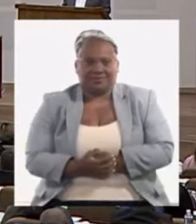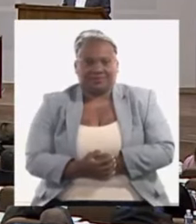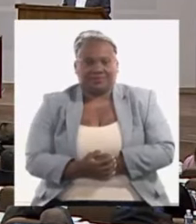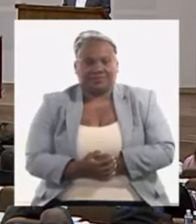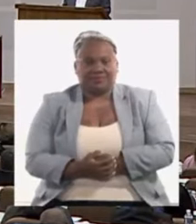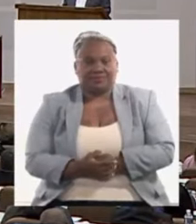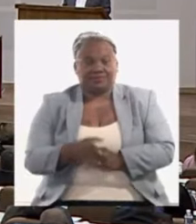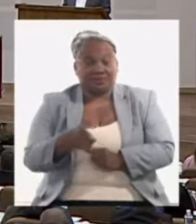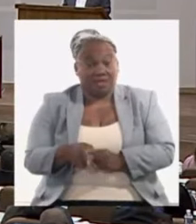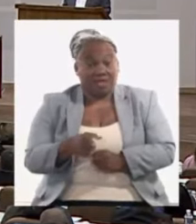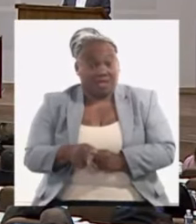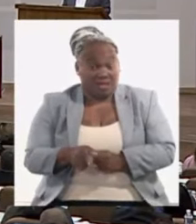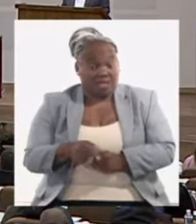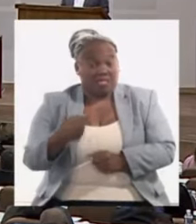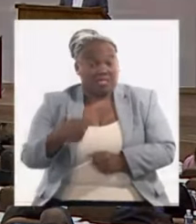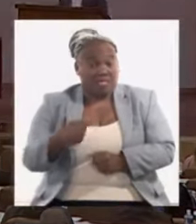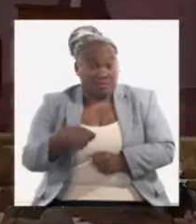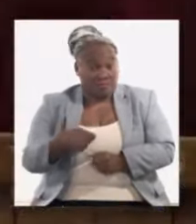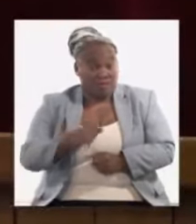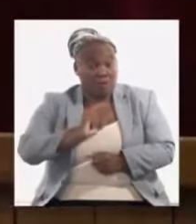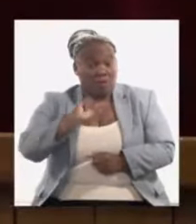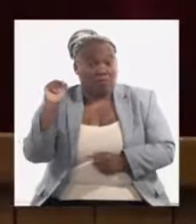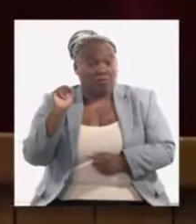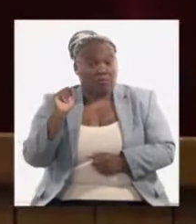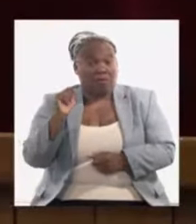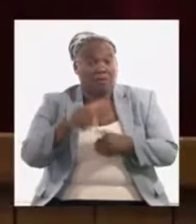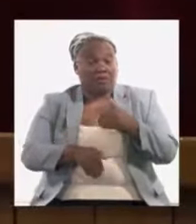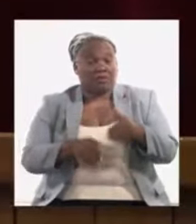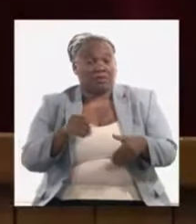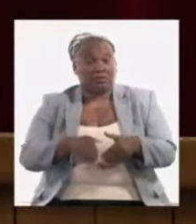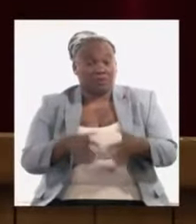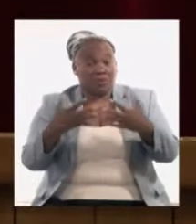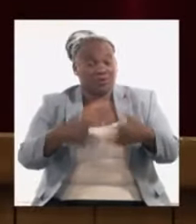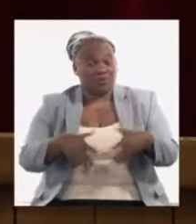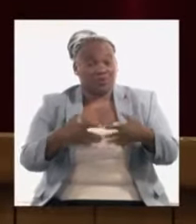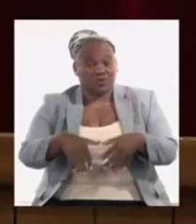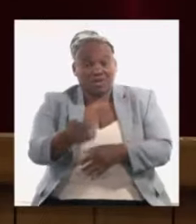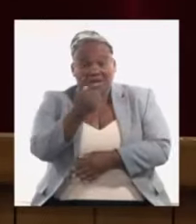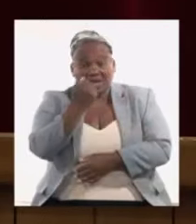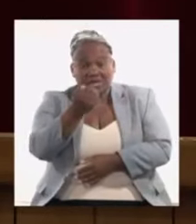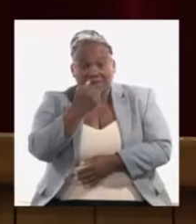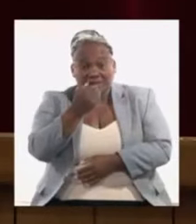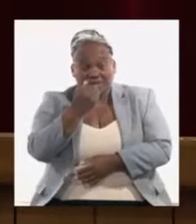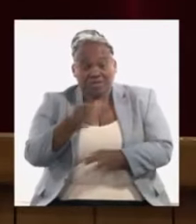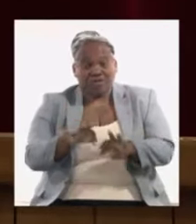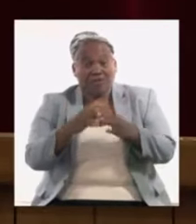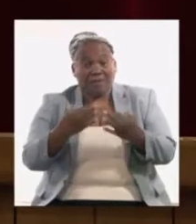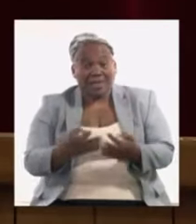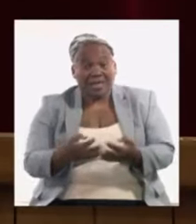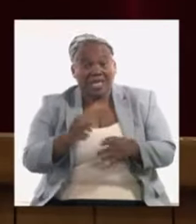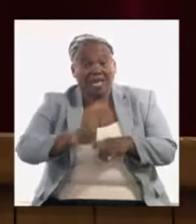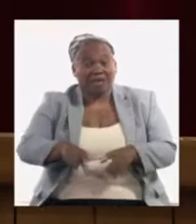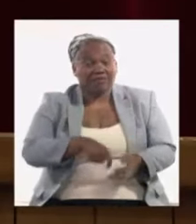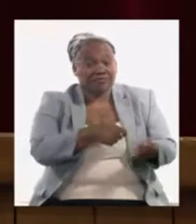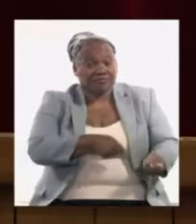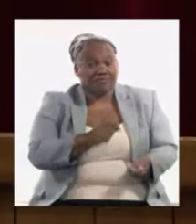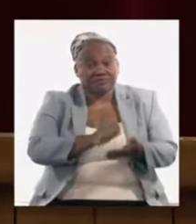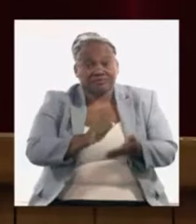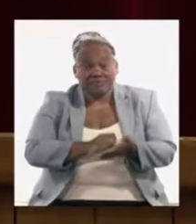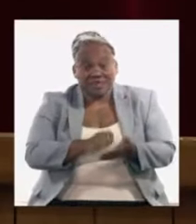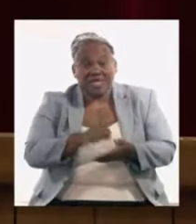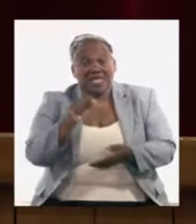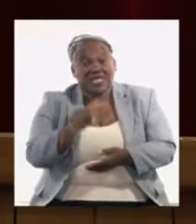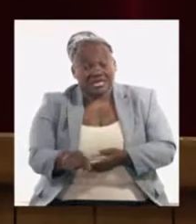y hay que lograr una mayor participación de la producción nacional de alimentos de la canasta familiar normada que esto es un capítulo no